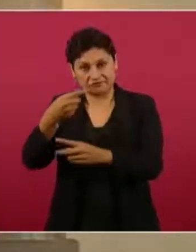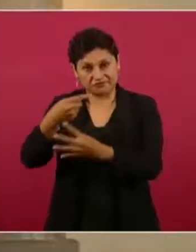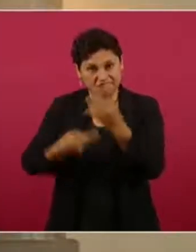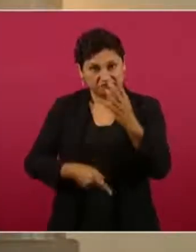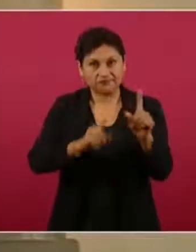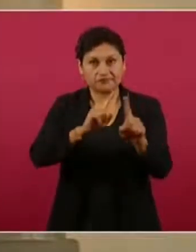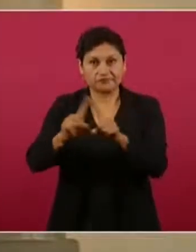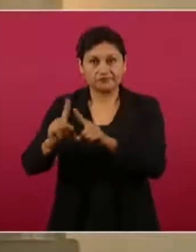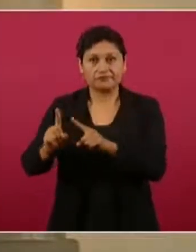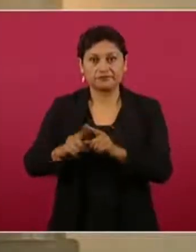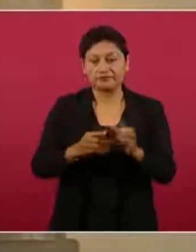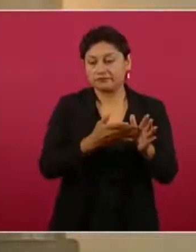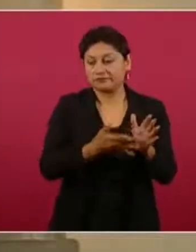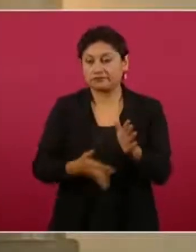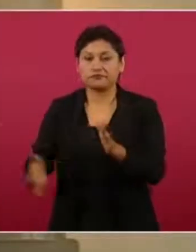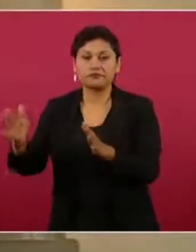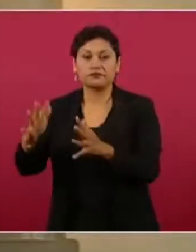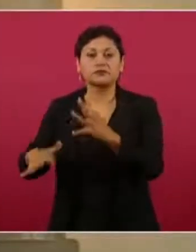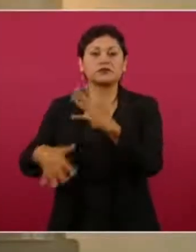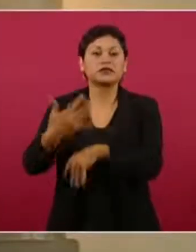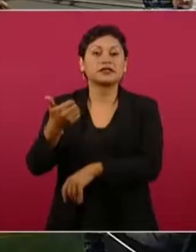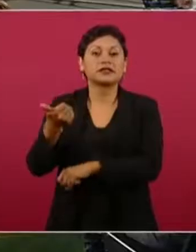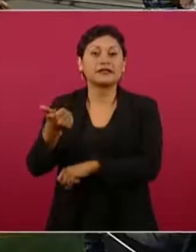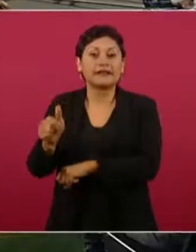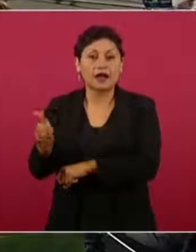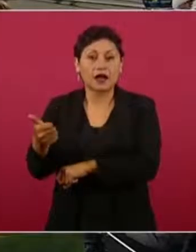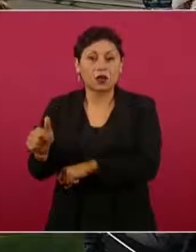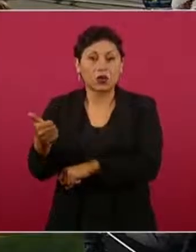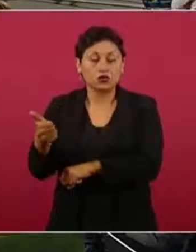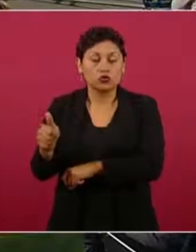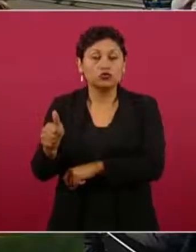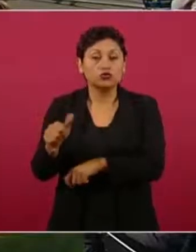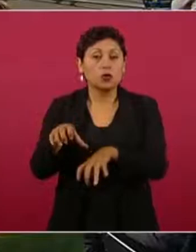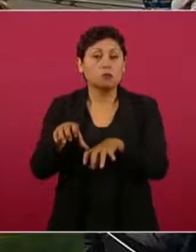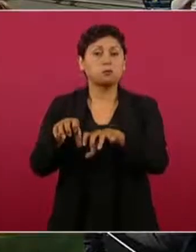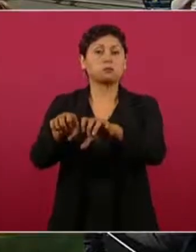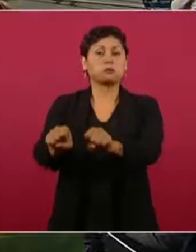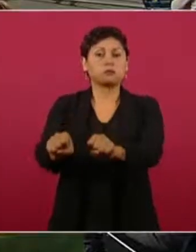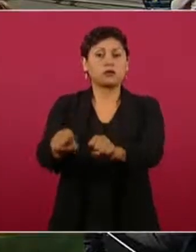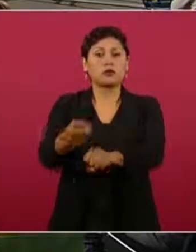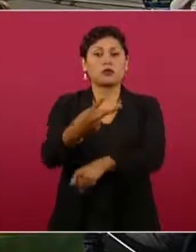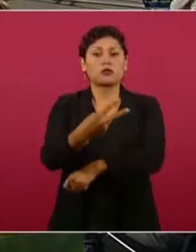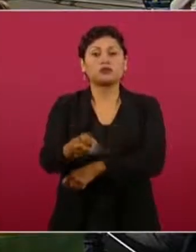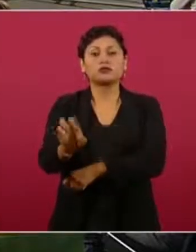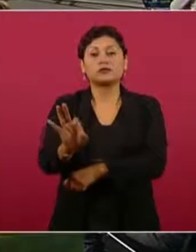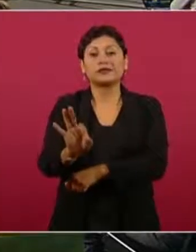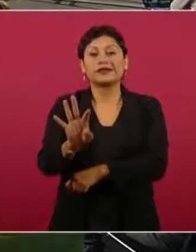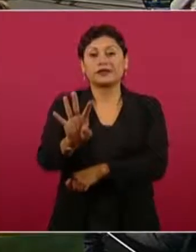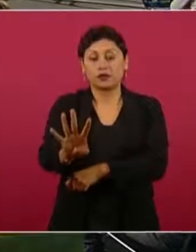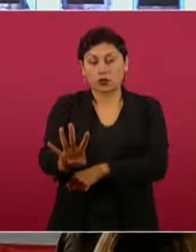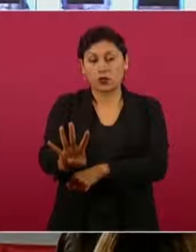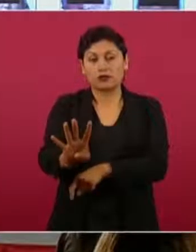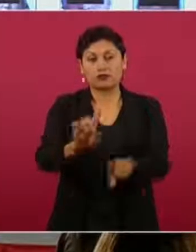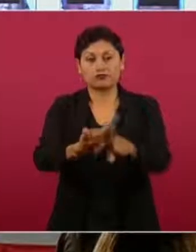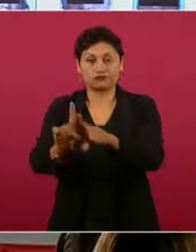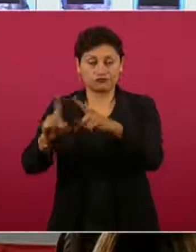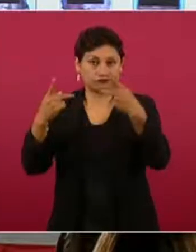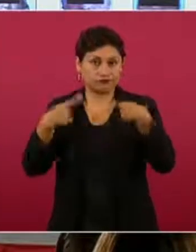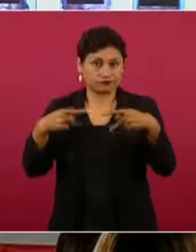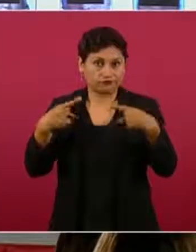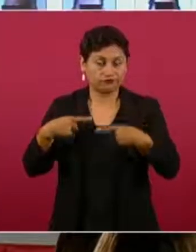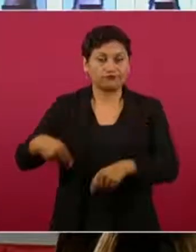Al 15 de agosto se han detenido 224 generadores de violencia,